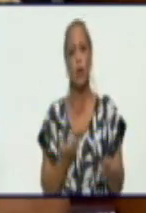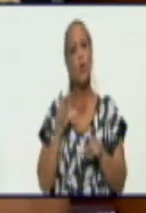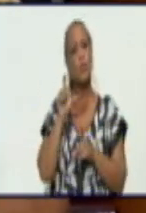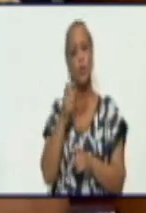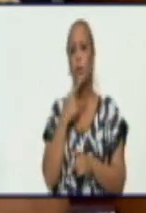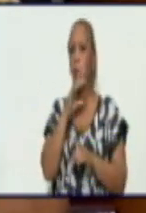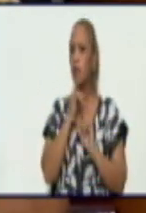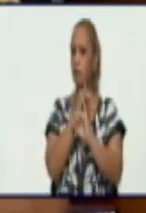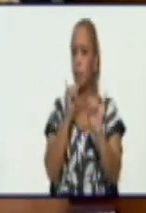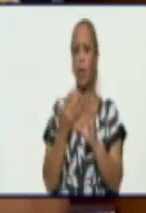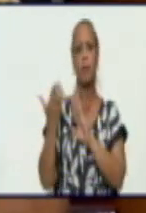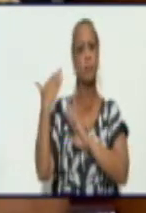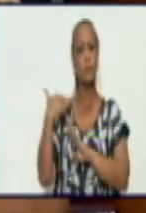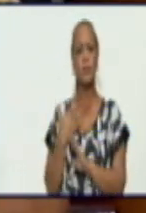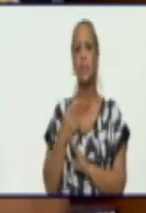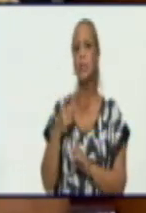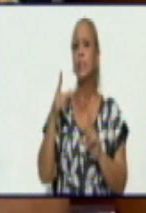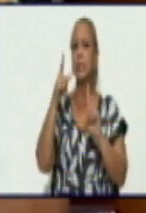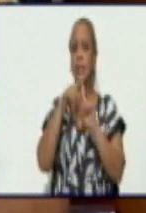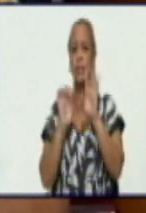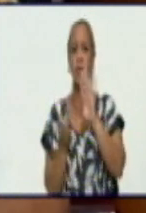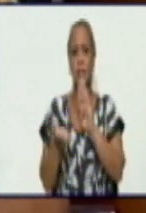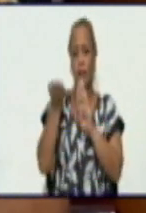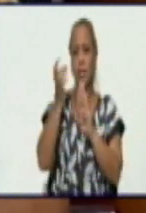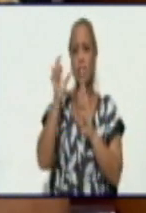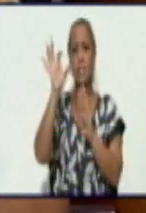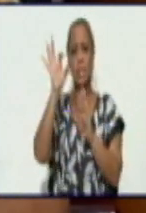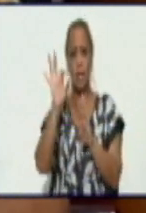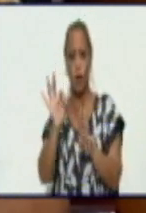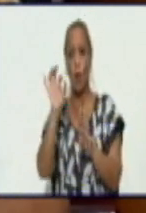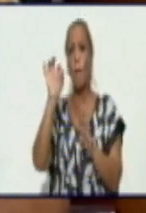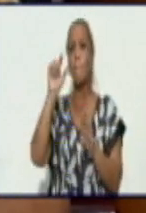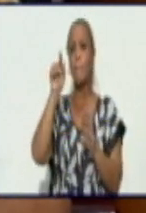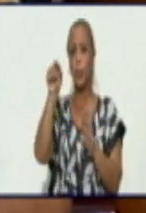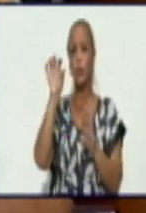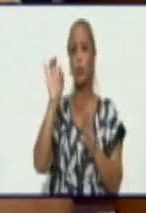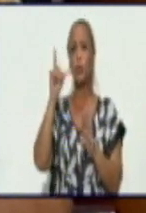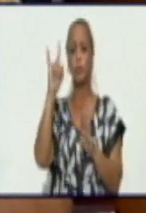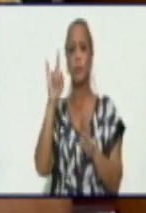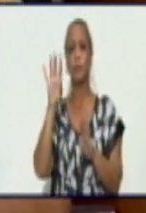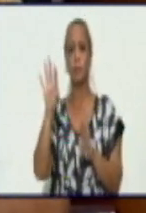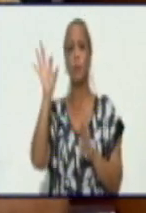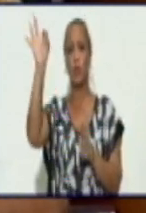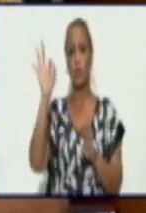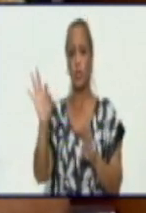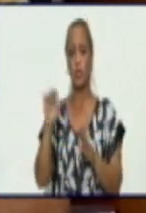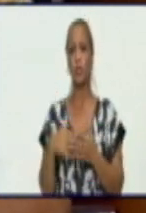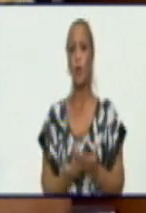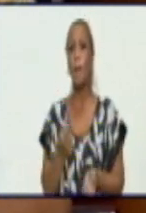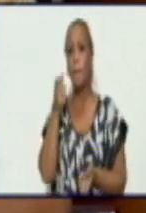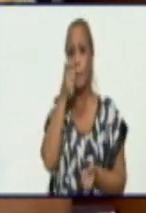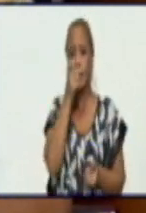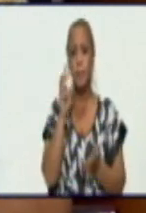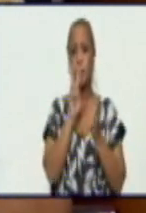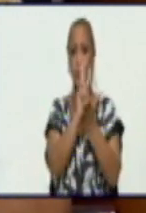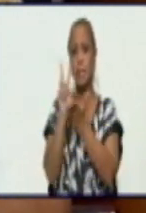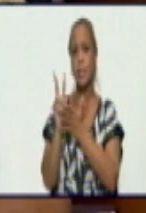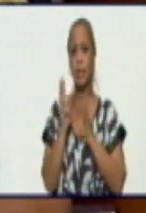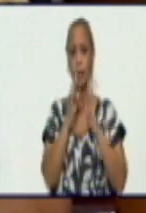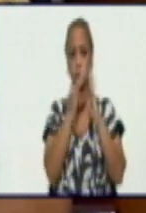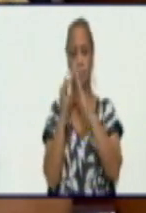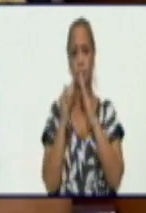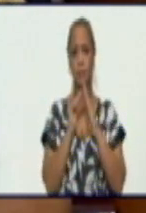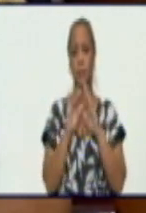Y la tasa es 0.27%. La pesquisa logró identificar 723 personas